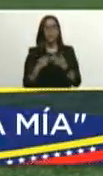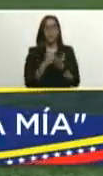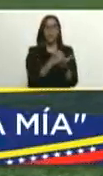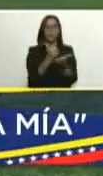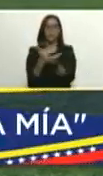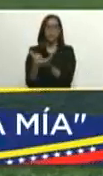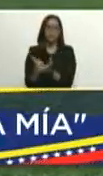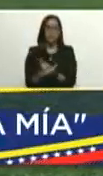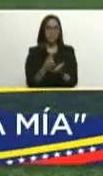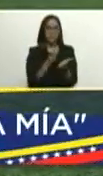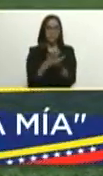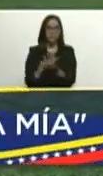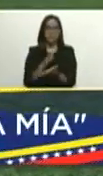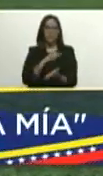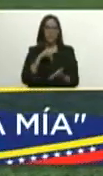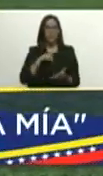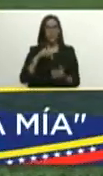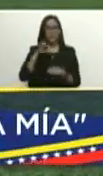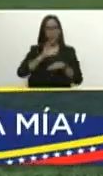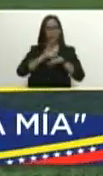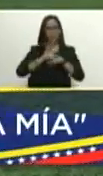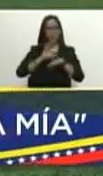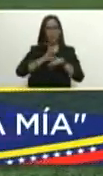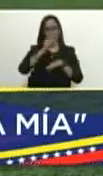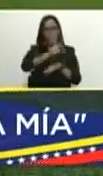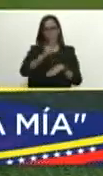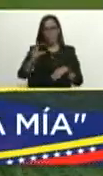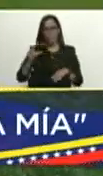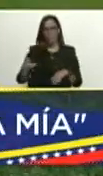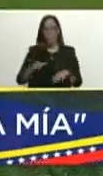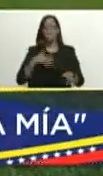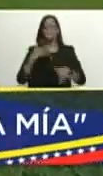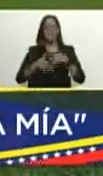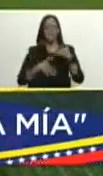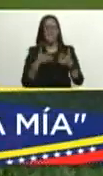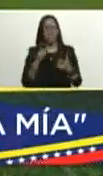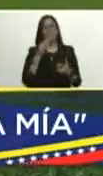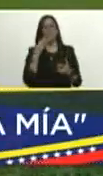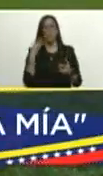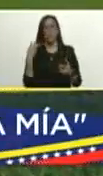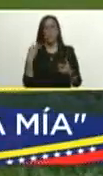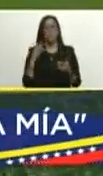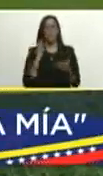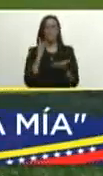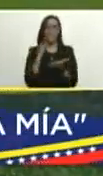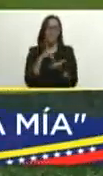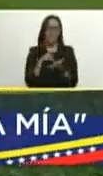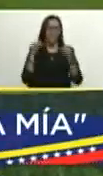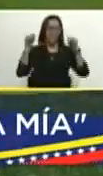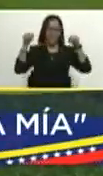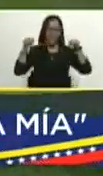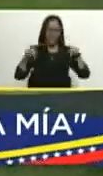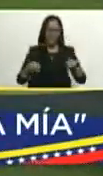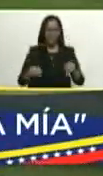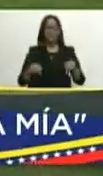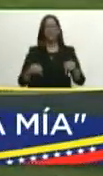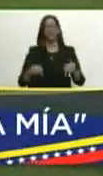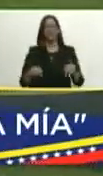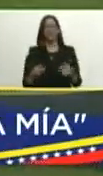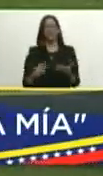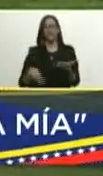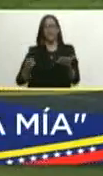nuestra ciudadanía de verdad me siento orgullosa de estar aquí en este momento y de